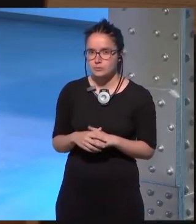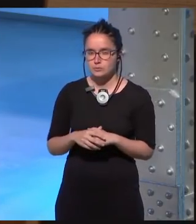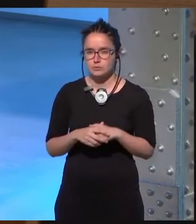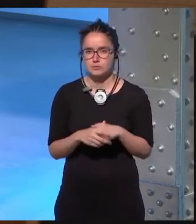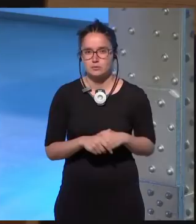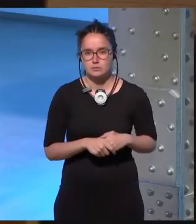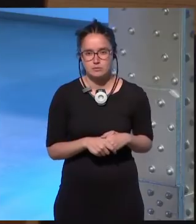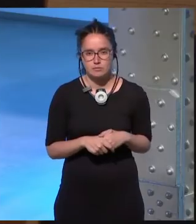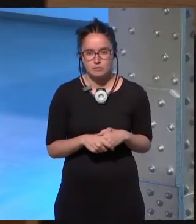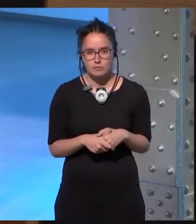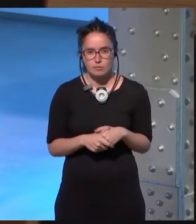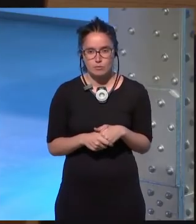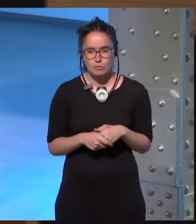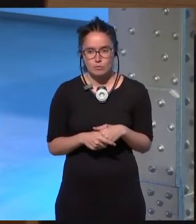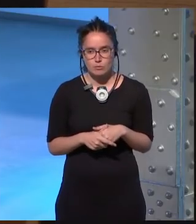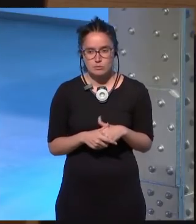profesionales